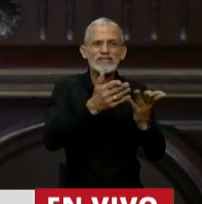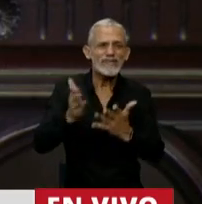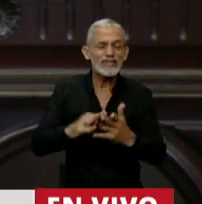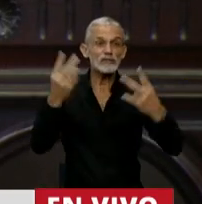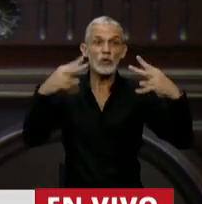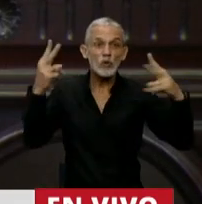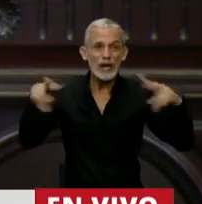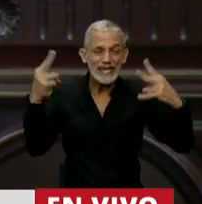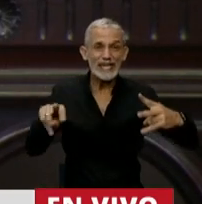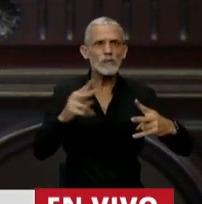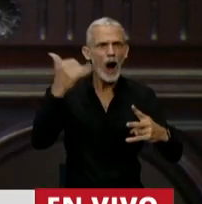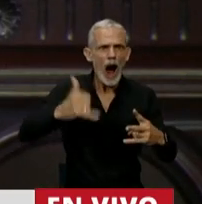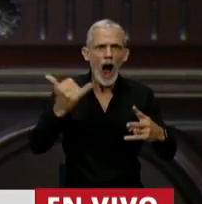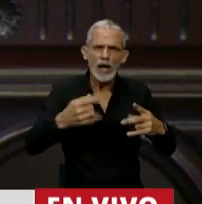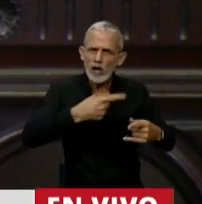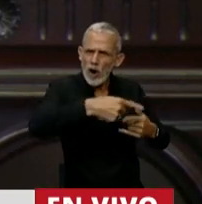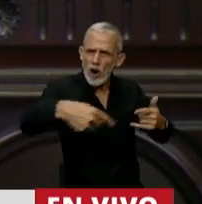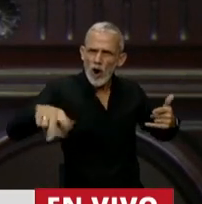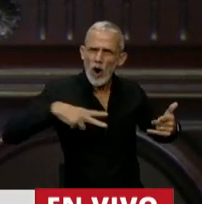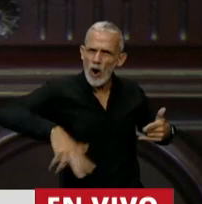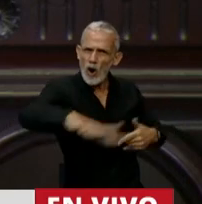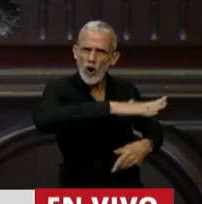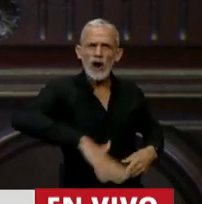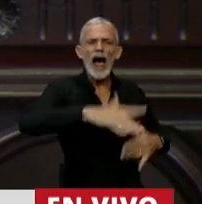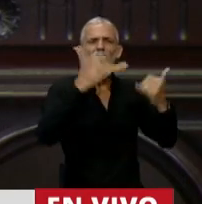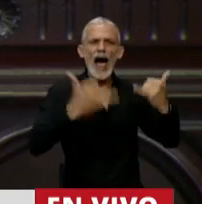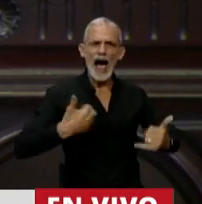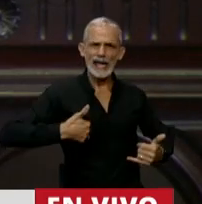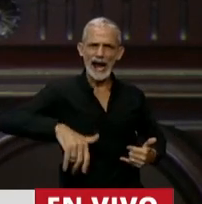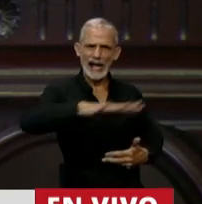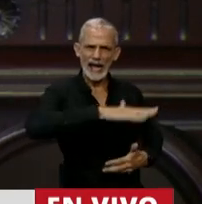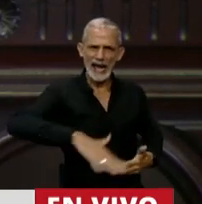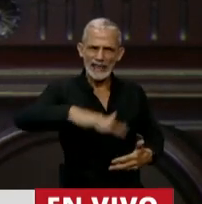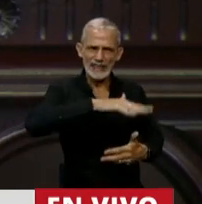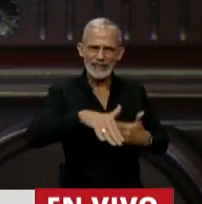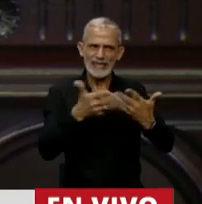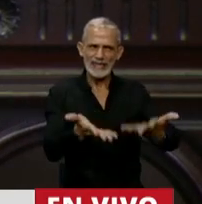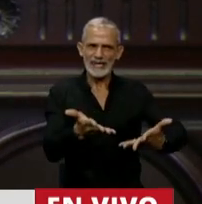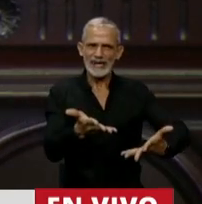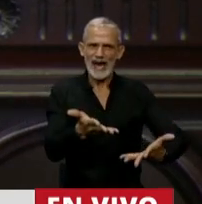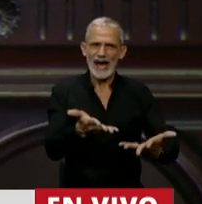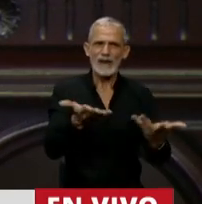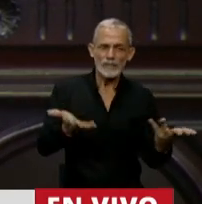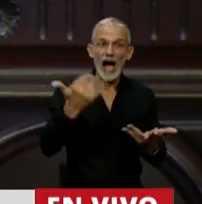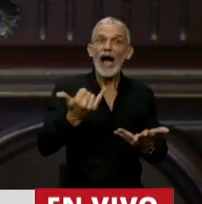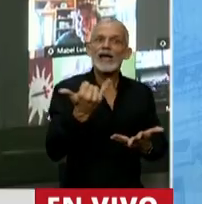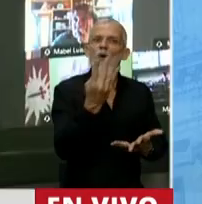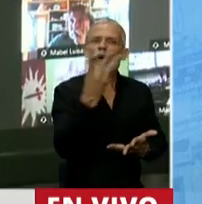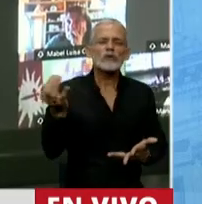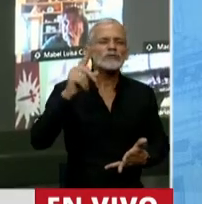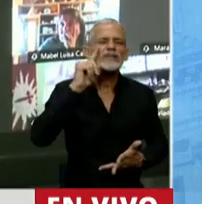turismo, hay una riqueza potencial en la Argentina y sobre todo hay 400 mil